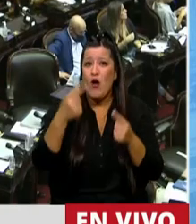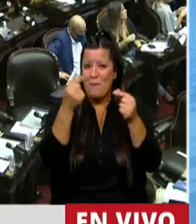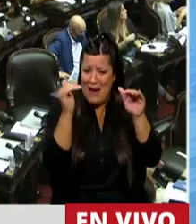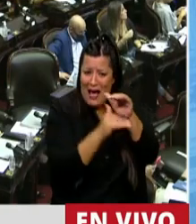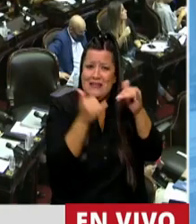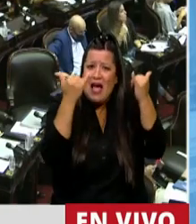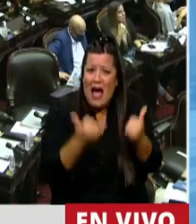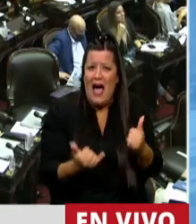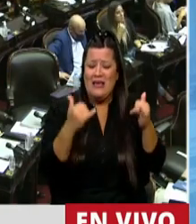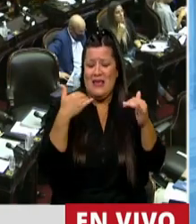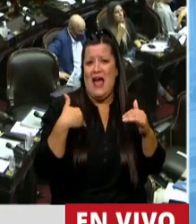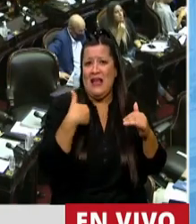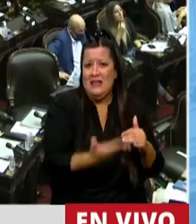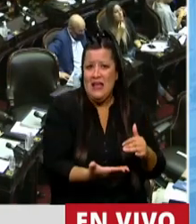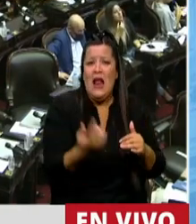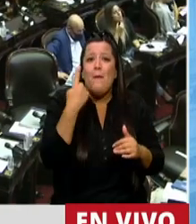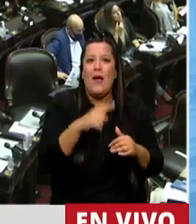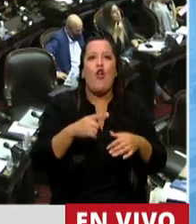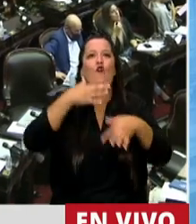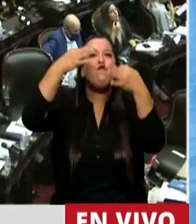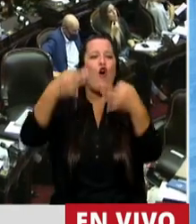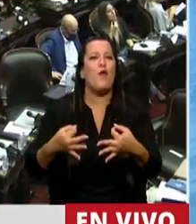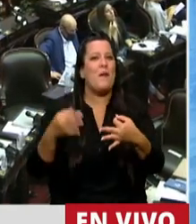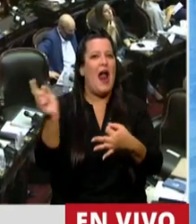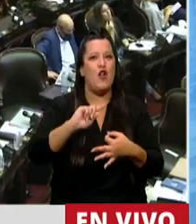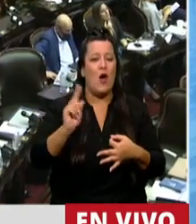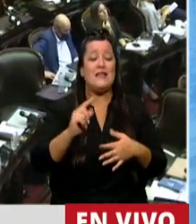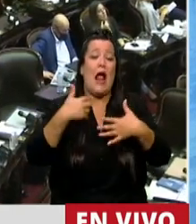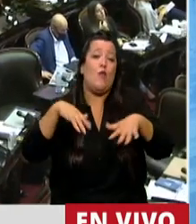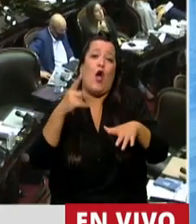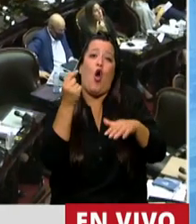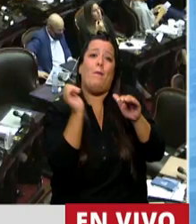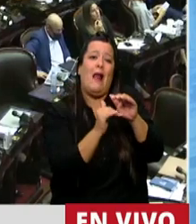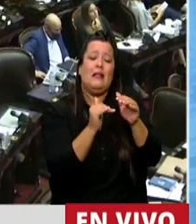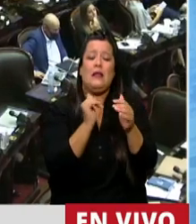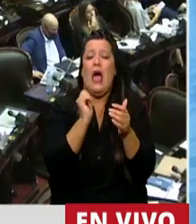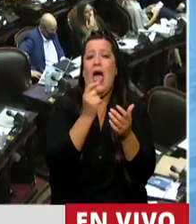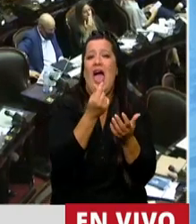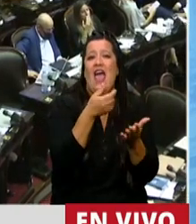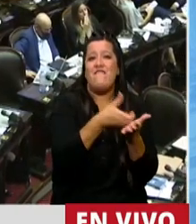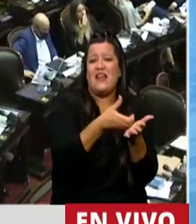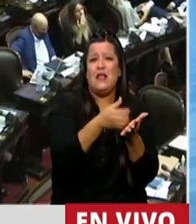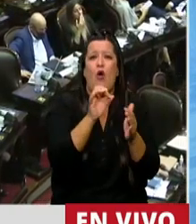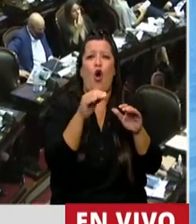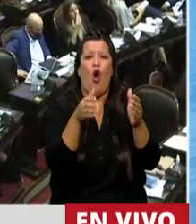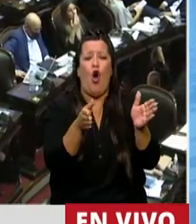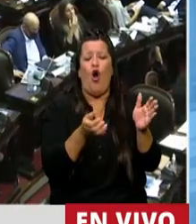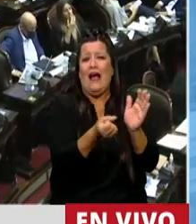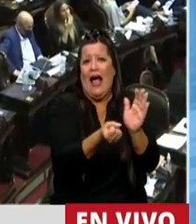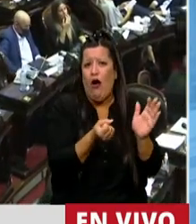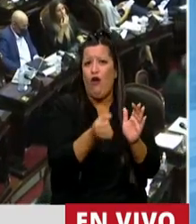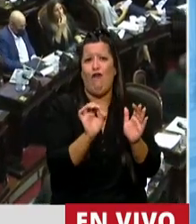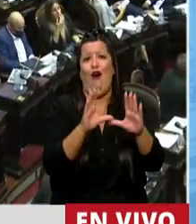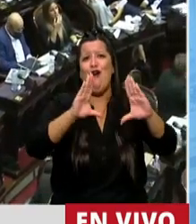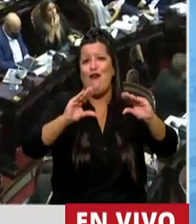pero que no está en la economía formal, sino que está tal vez en efectivo, en un cajón o abajo de un